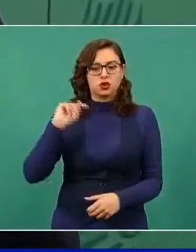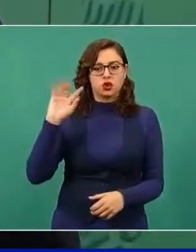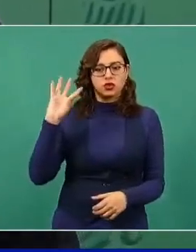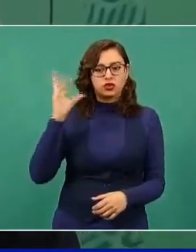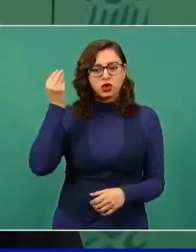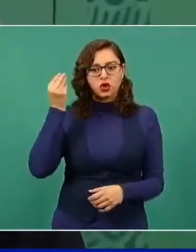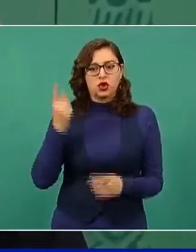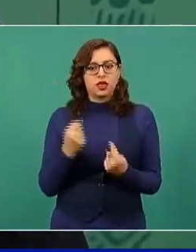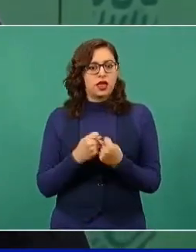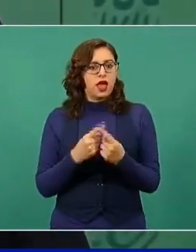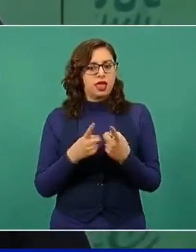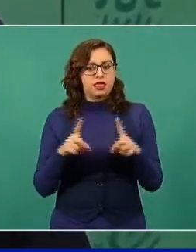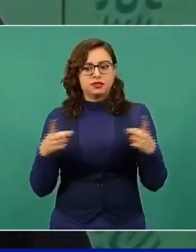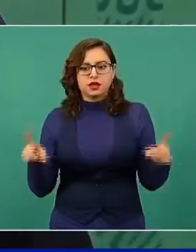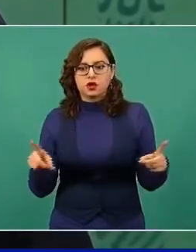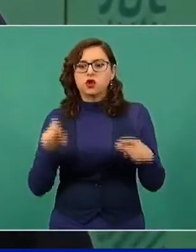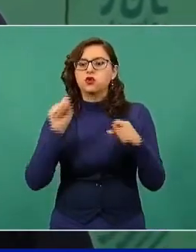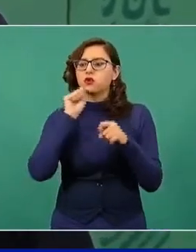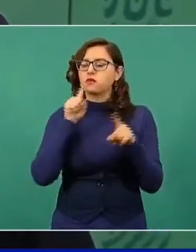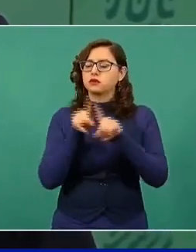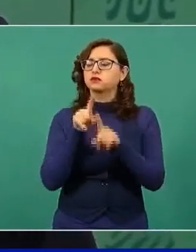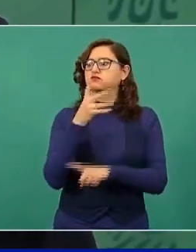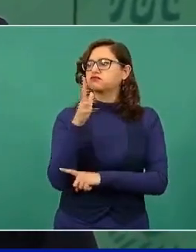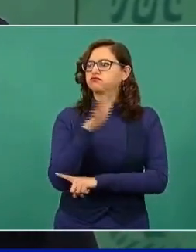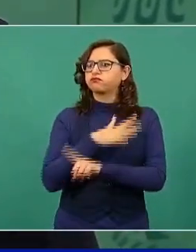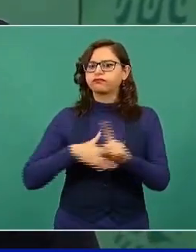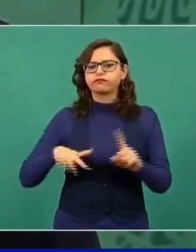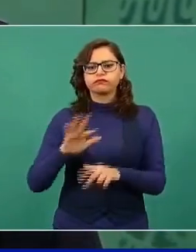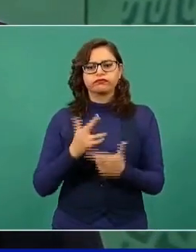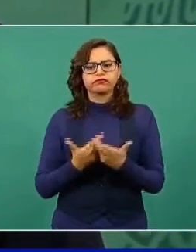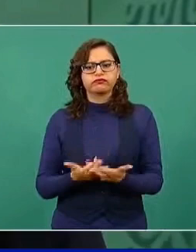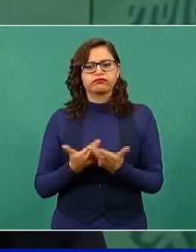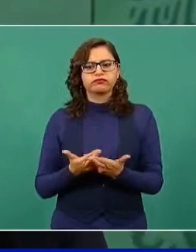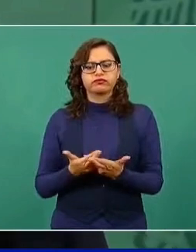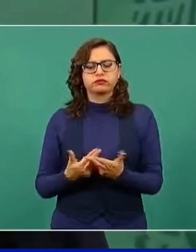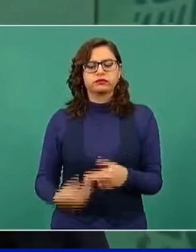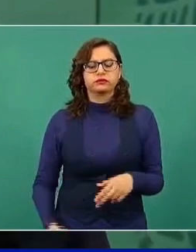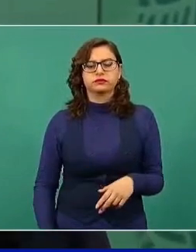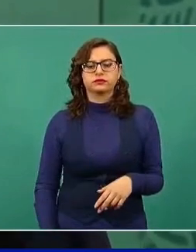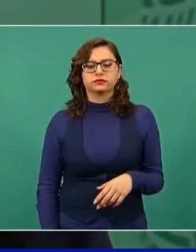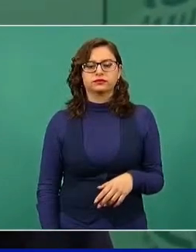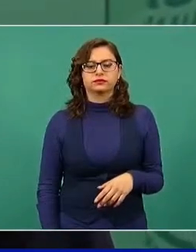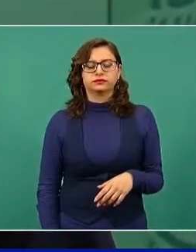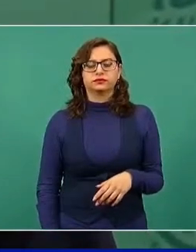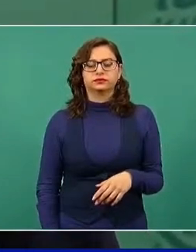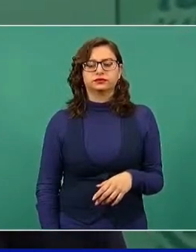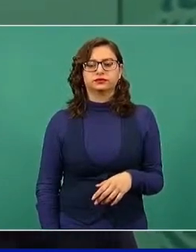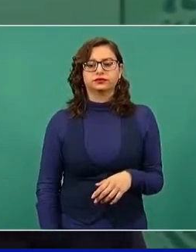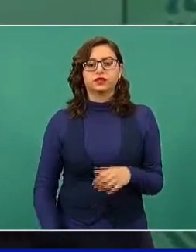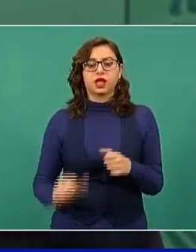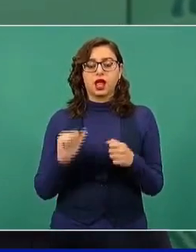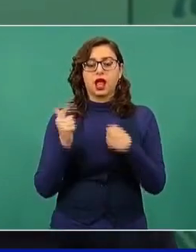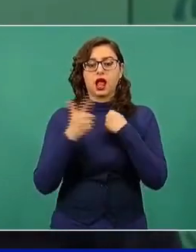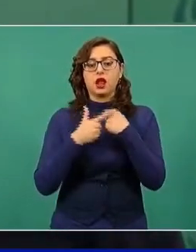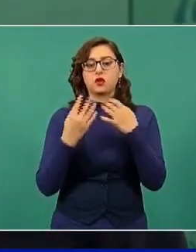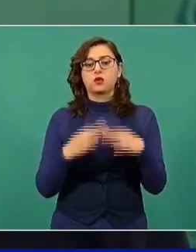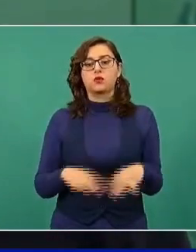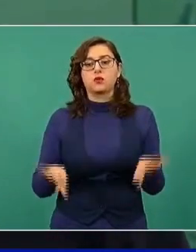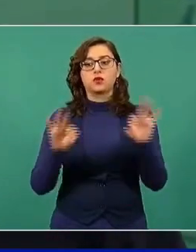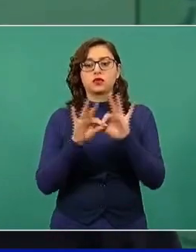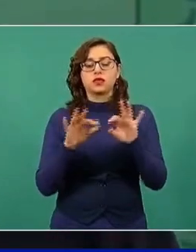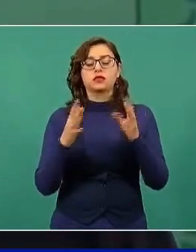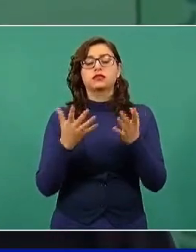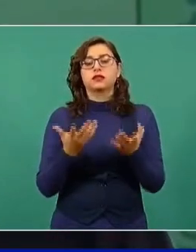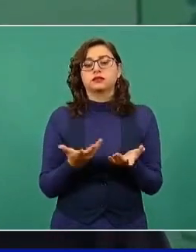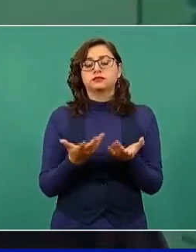algo que es esencial, tenemos fuerza de